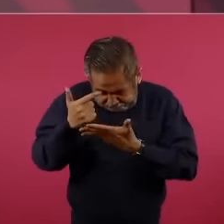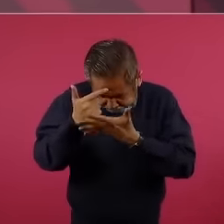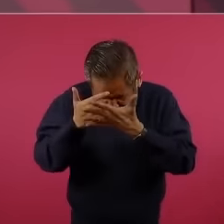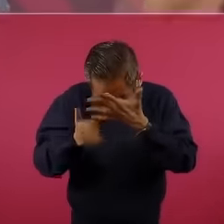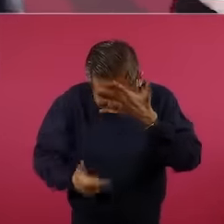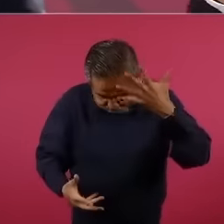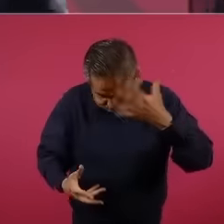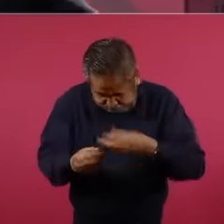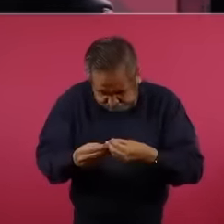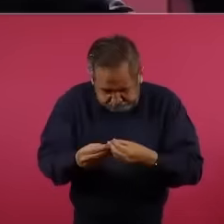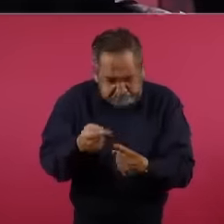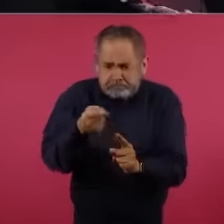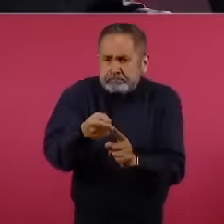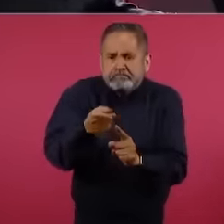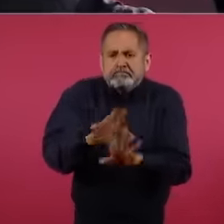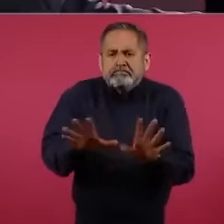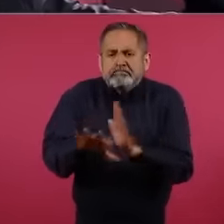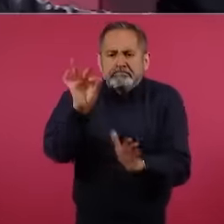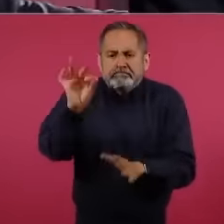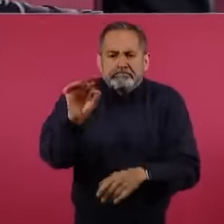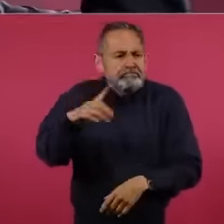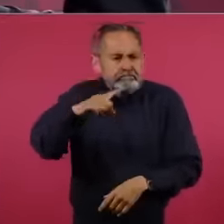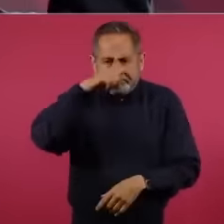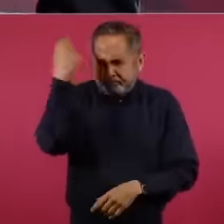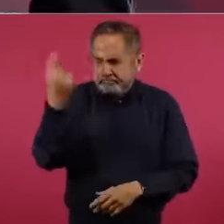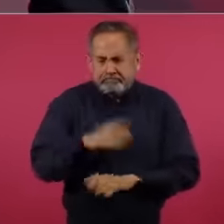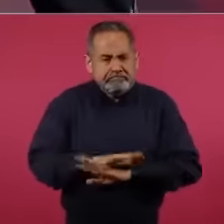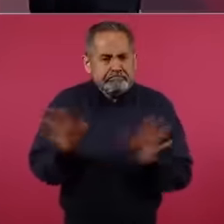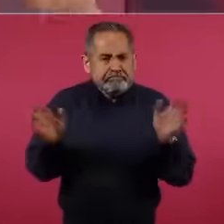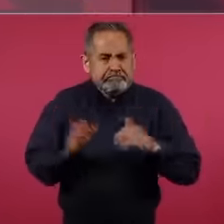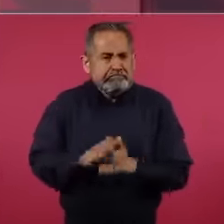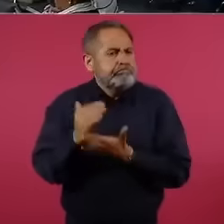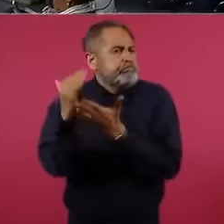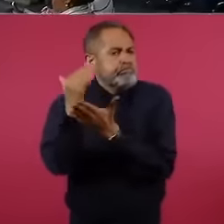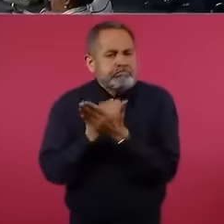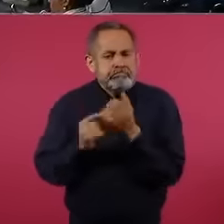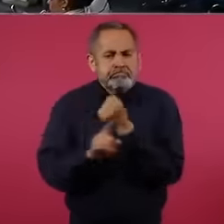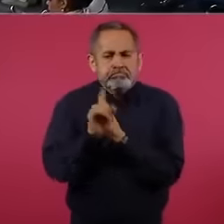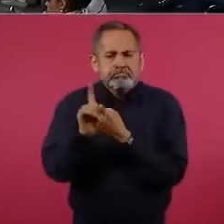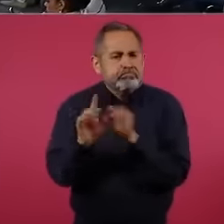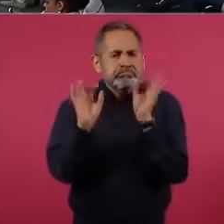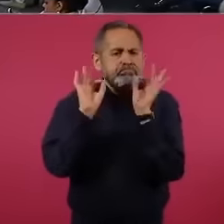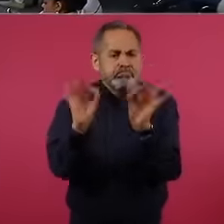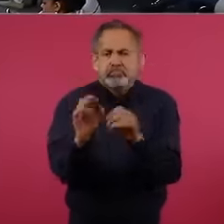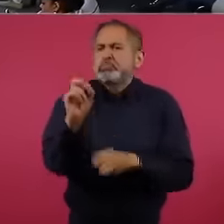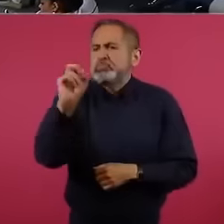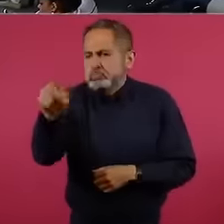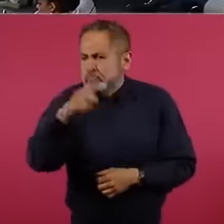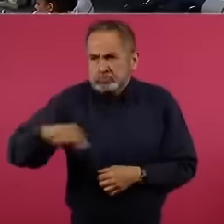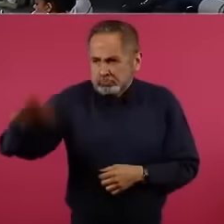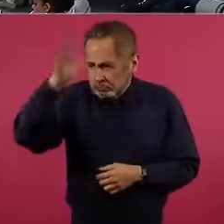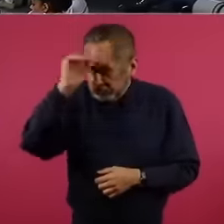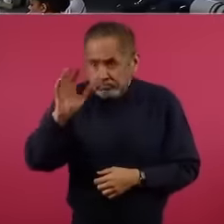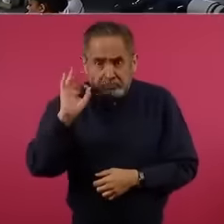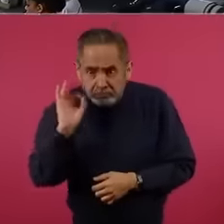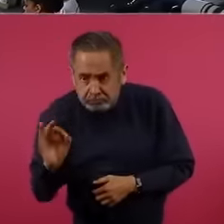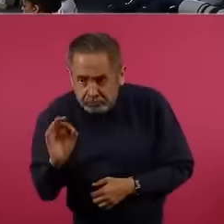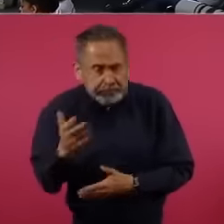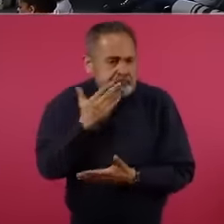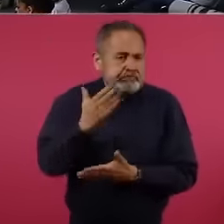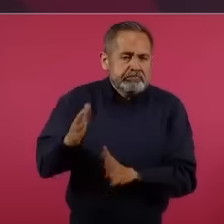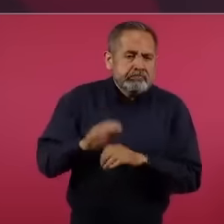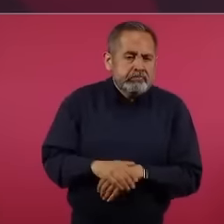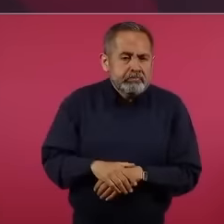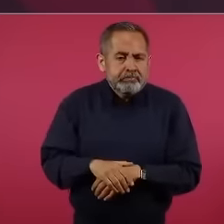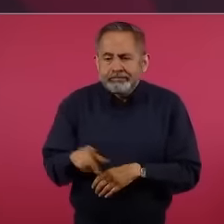Y se evita uno muchísimos problemas porque no